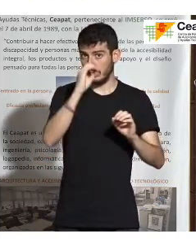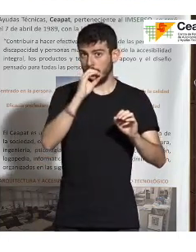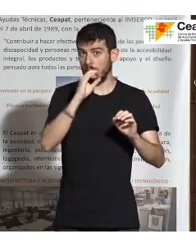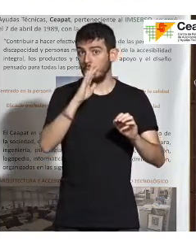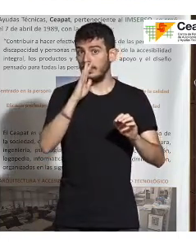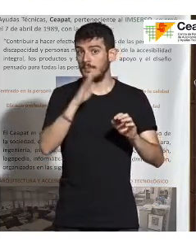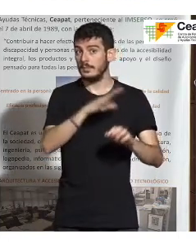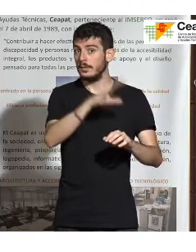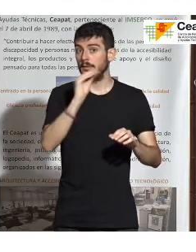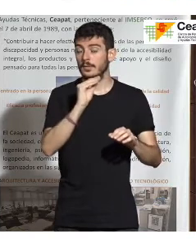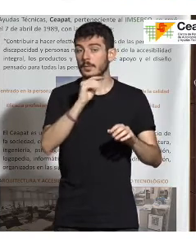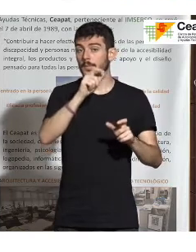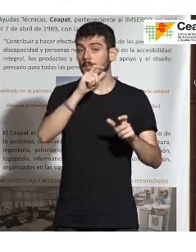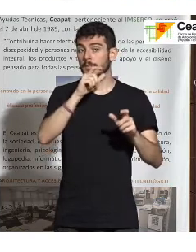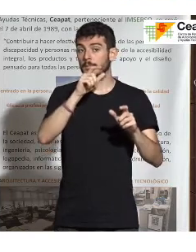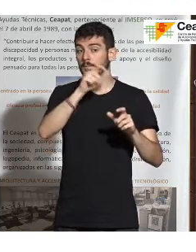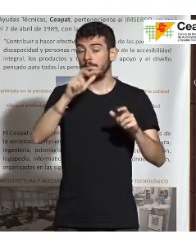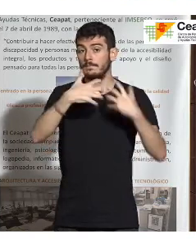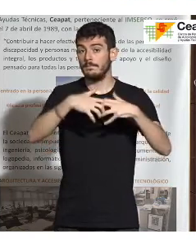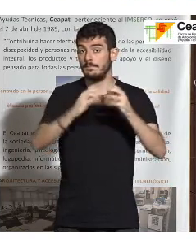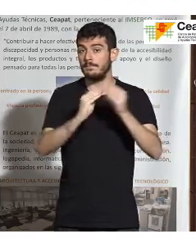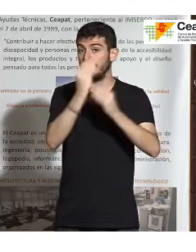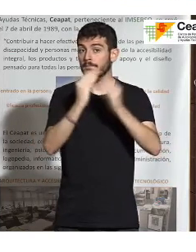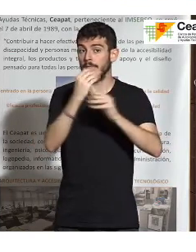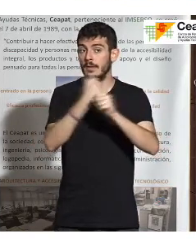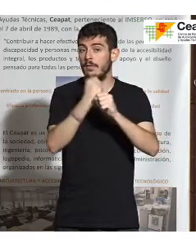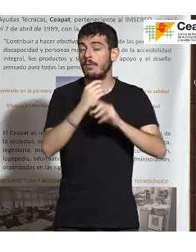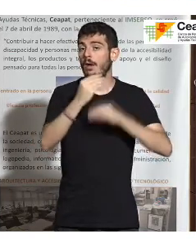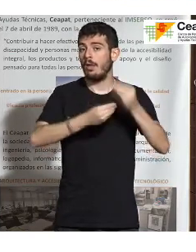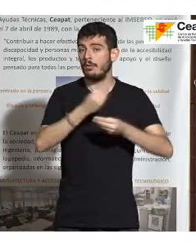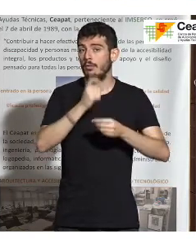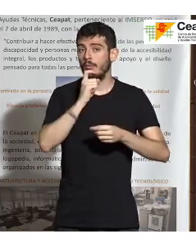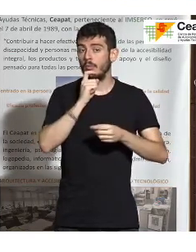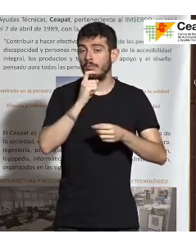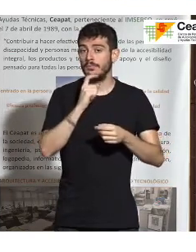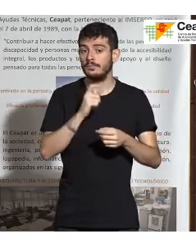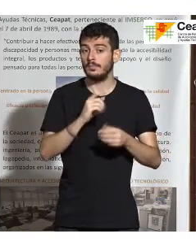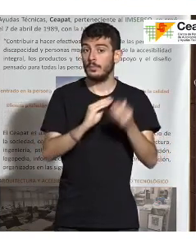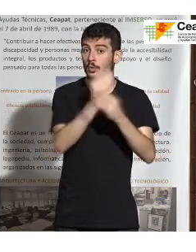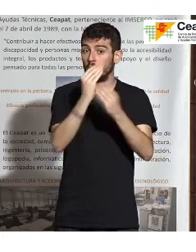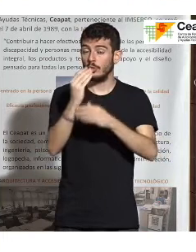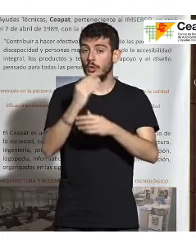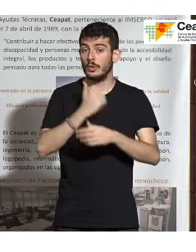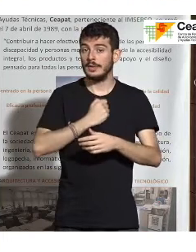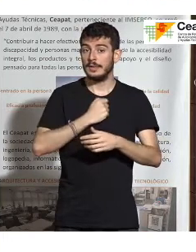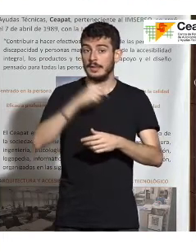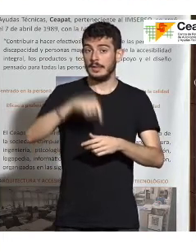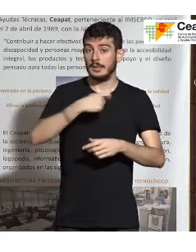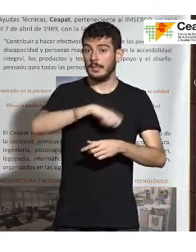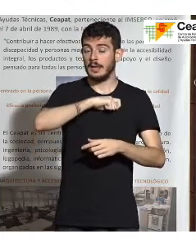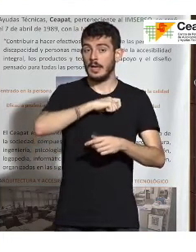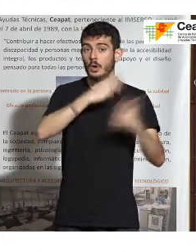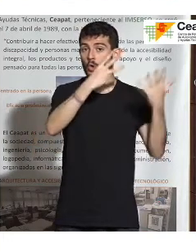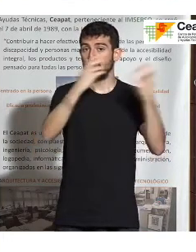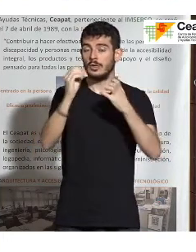fabricantes, los prestadores tienen que desempeñar su labor. Hay 800.000 equipos de teleasistencia instalados en España